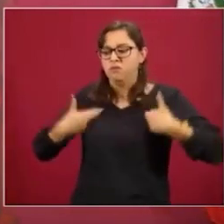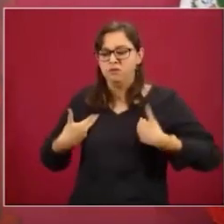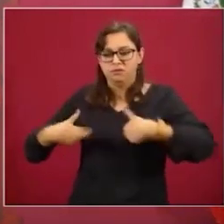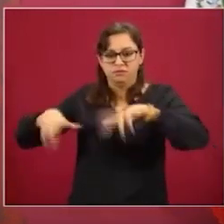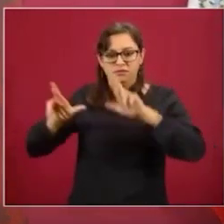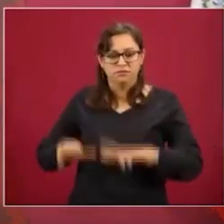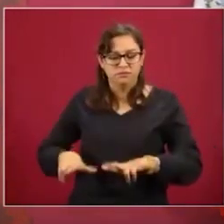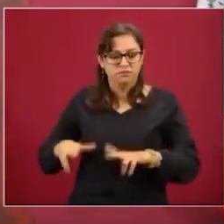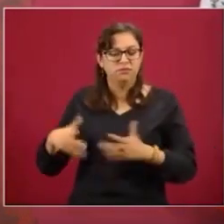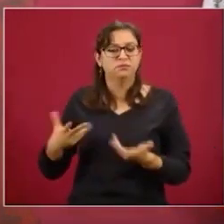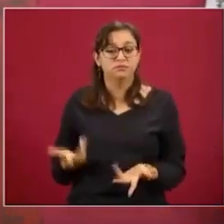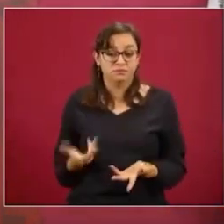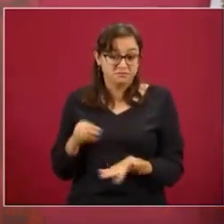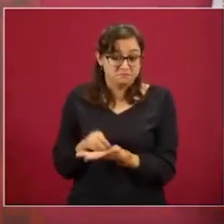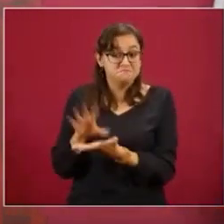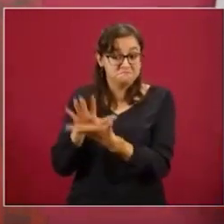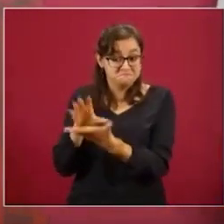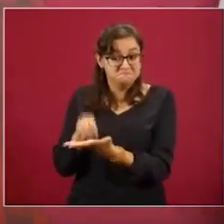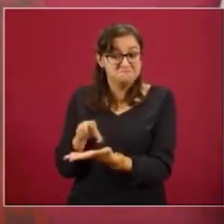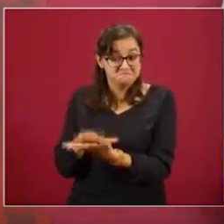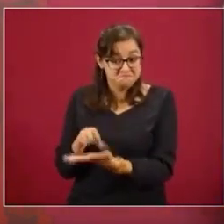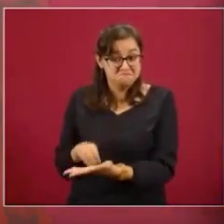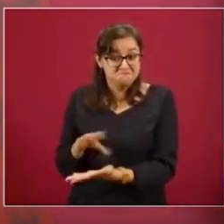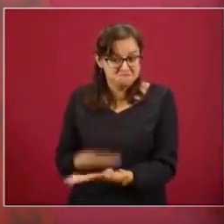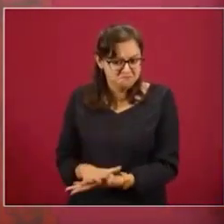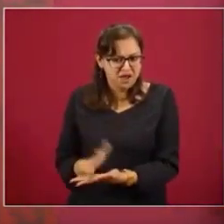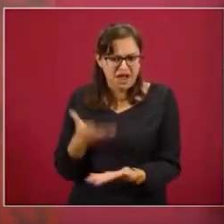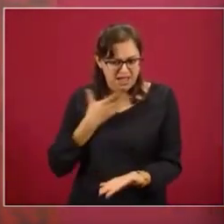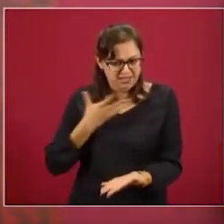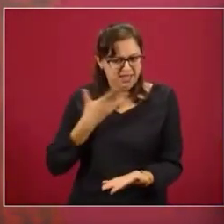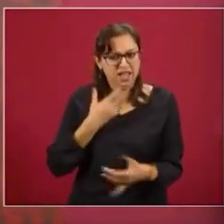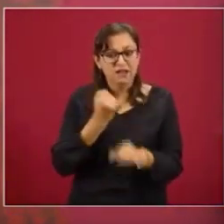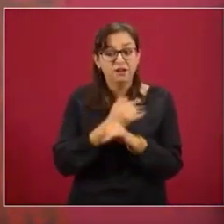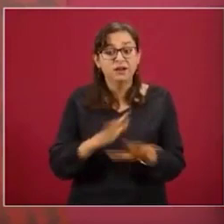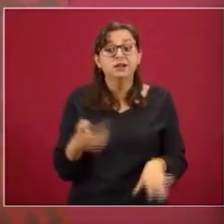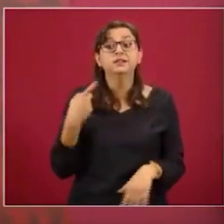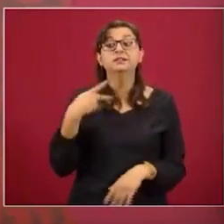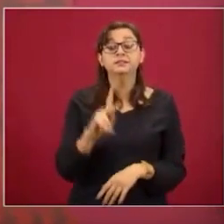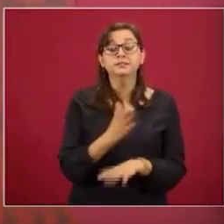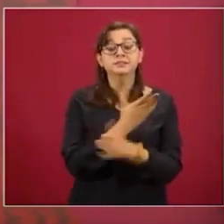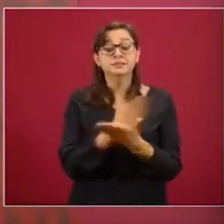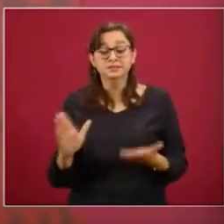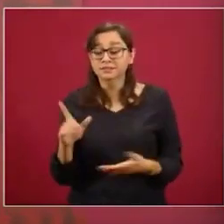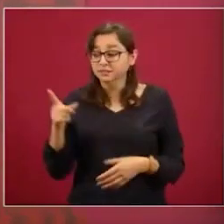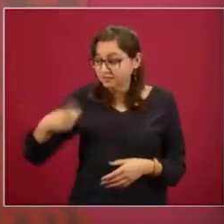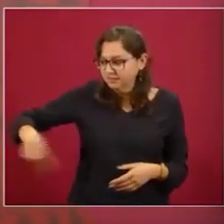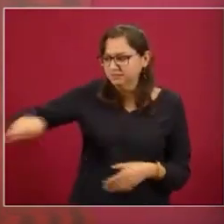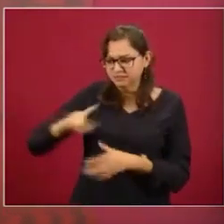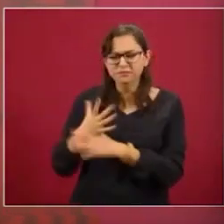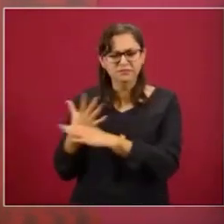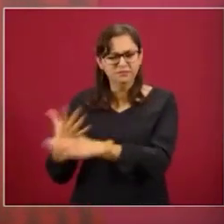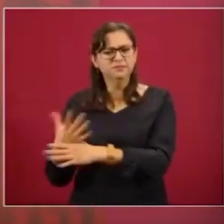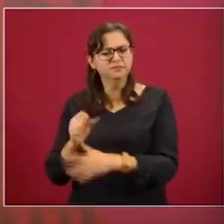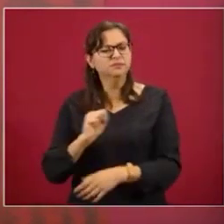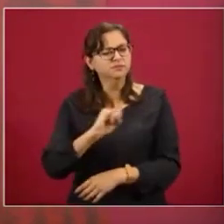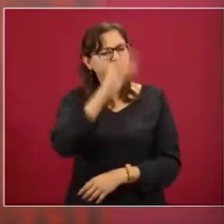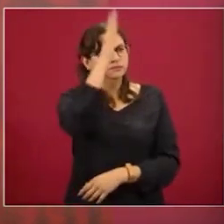Está documentado, pero además ellos mismos lo planteaban,